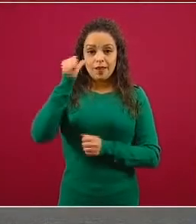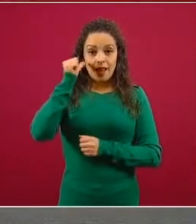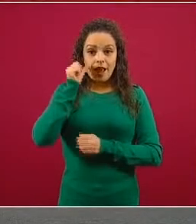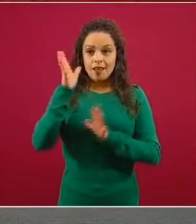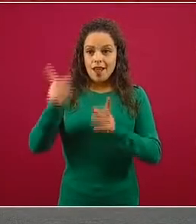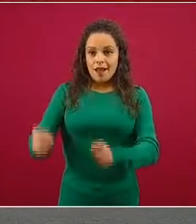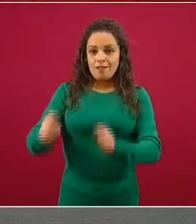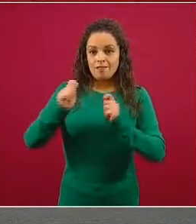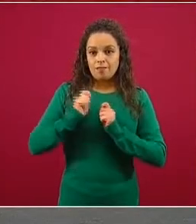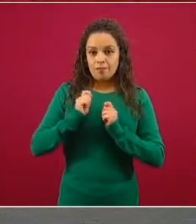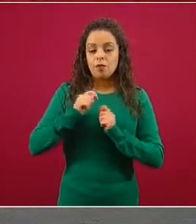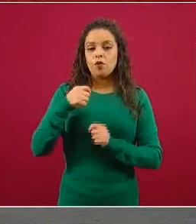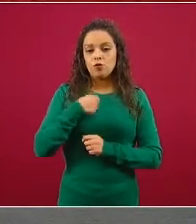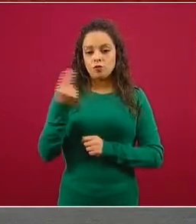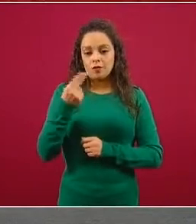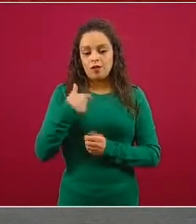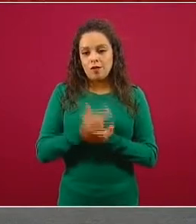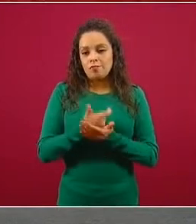de nómina y renta. Gracias.